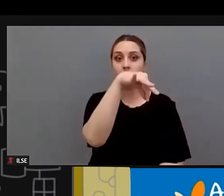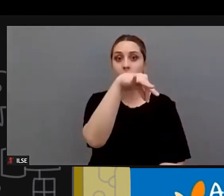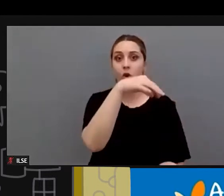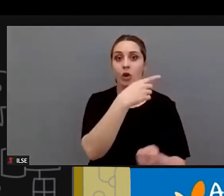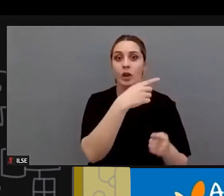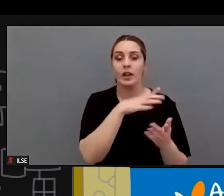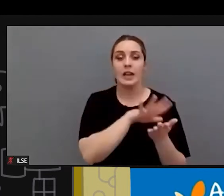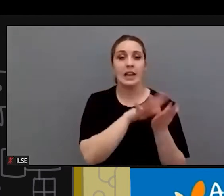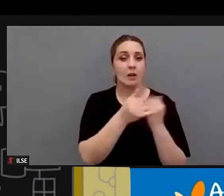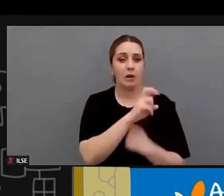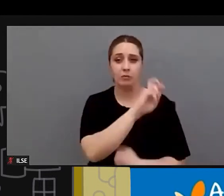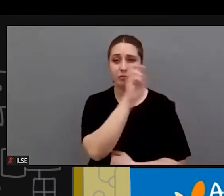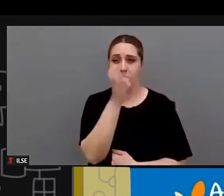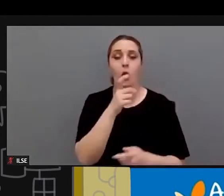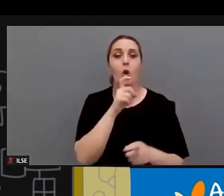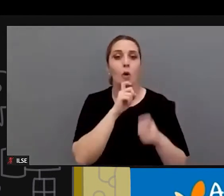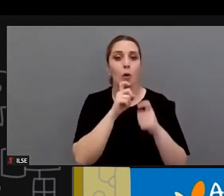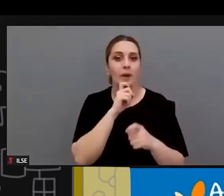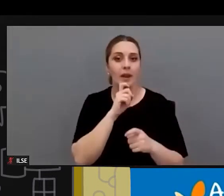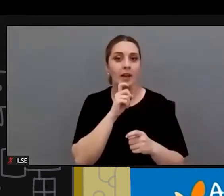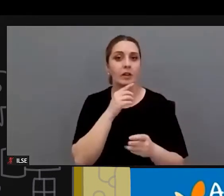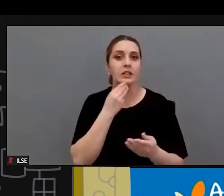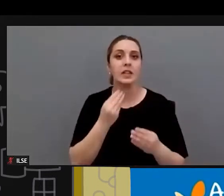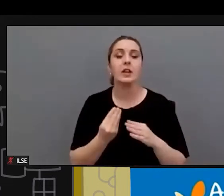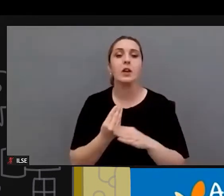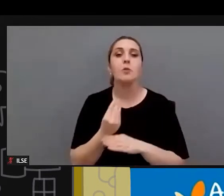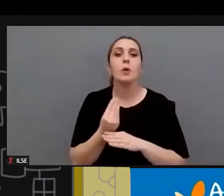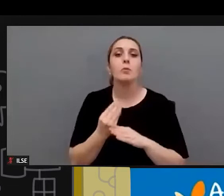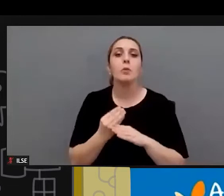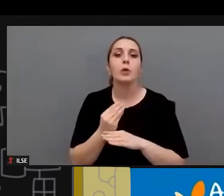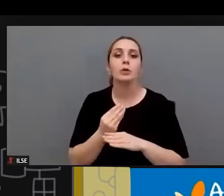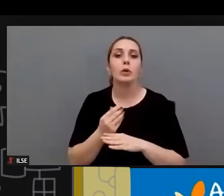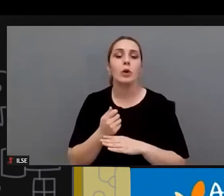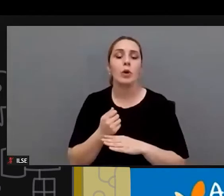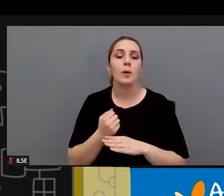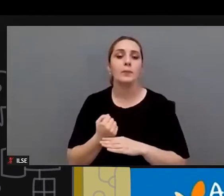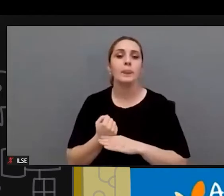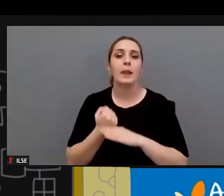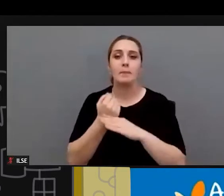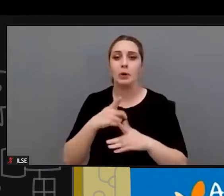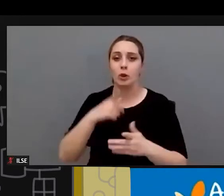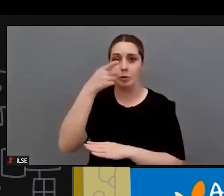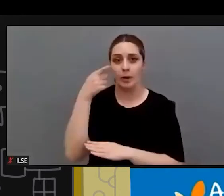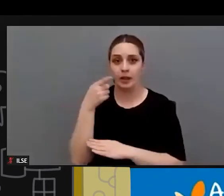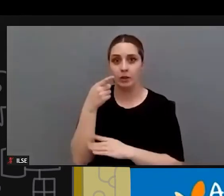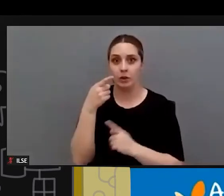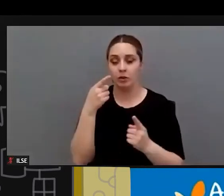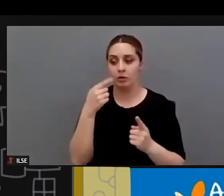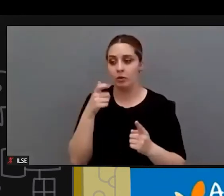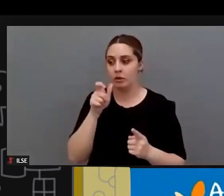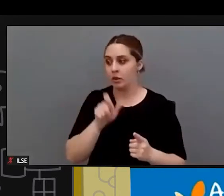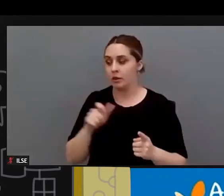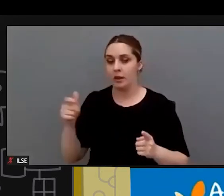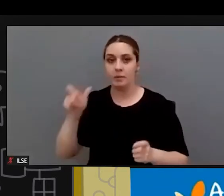lenguajes y es muy complicado ponerlo como producto de apoyo obligatorio en todos los espacios pues tendré que ir siempre con un